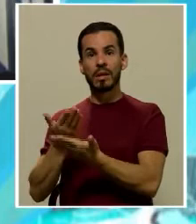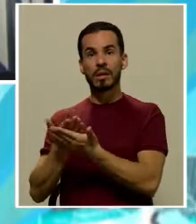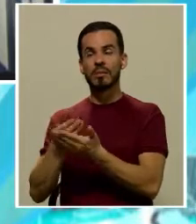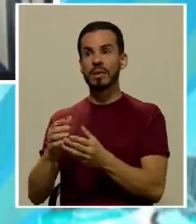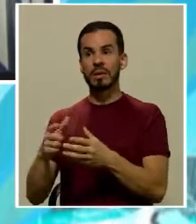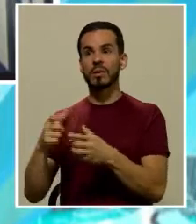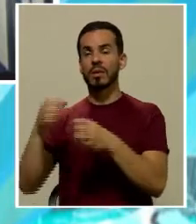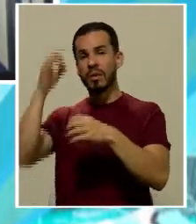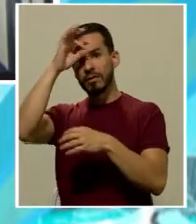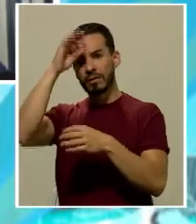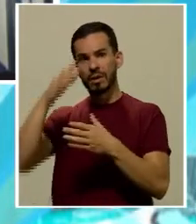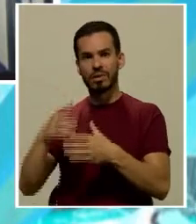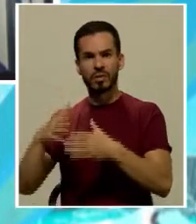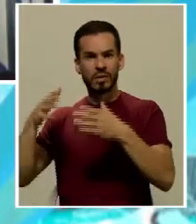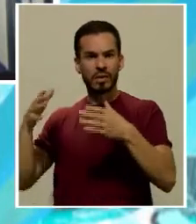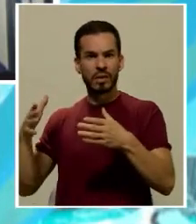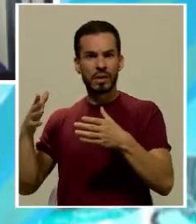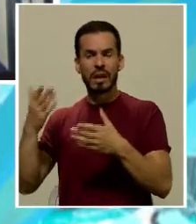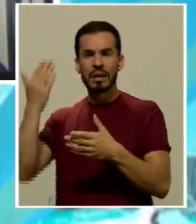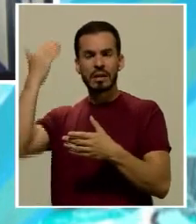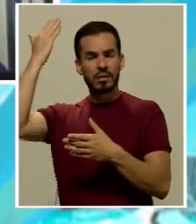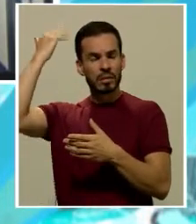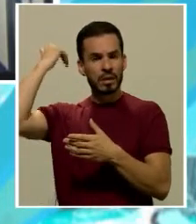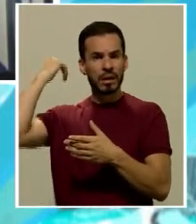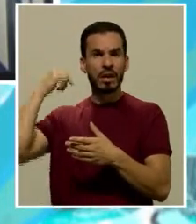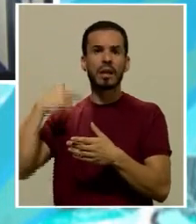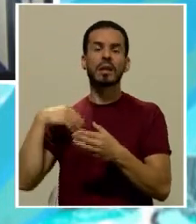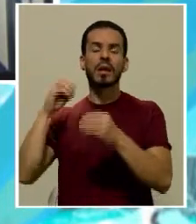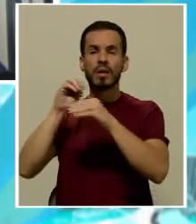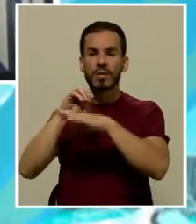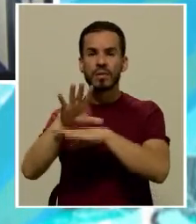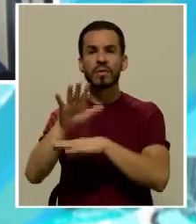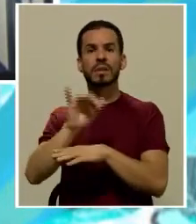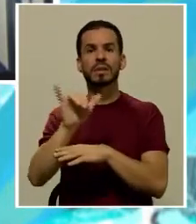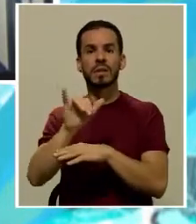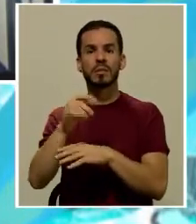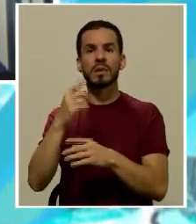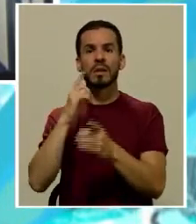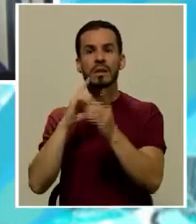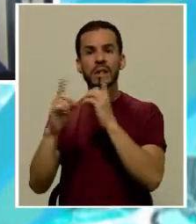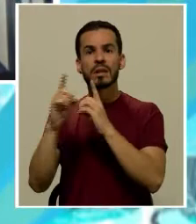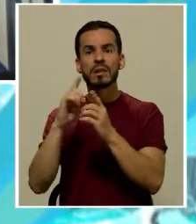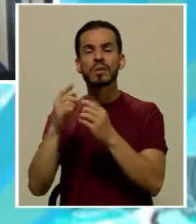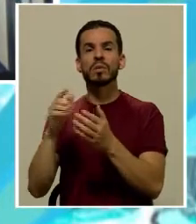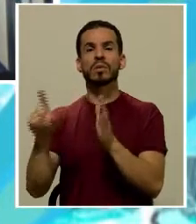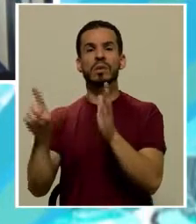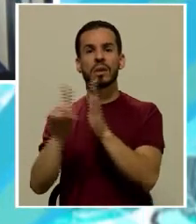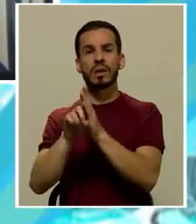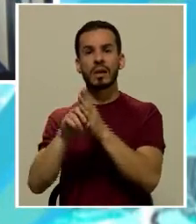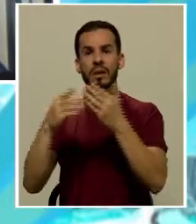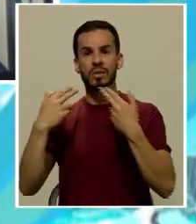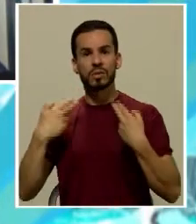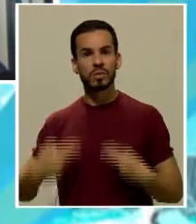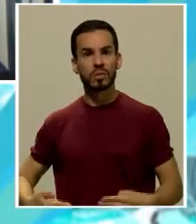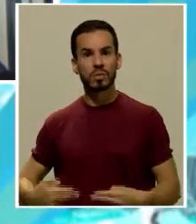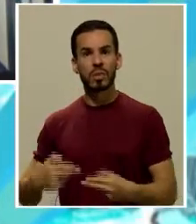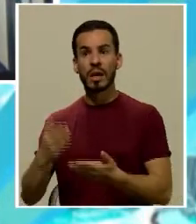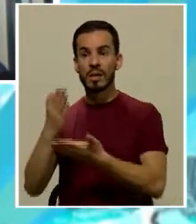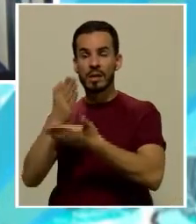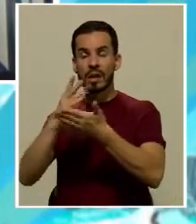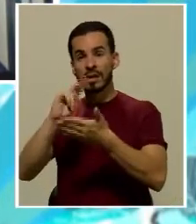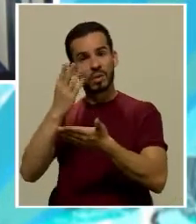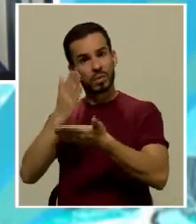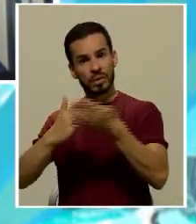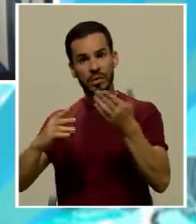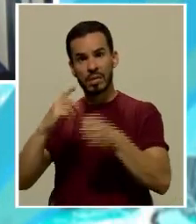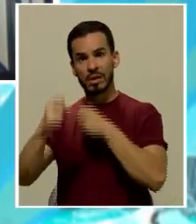grandes filósofos de la ilustración y sobre todo de la influencia del discurso de los derechos humanos en la segunda mitad del siglo XX,